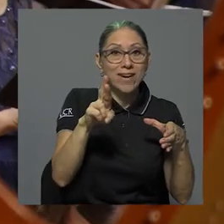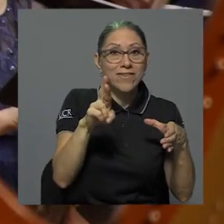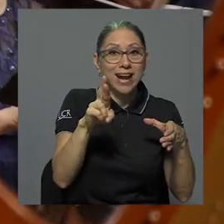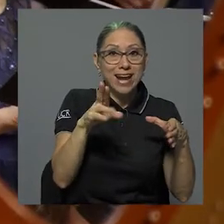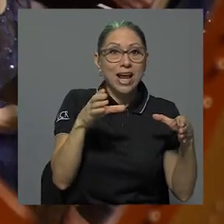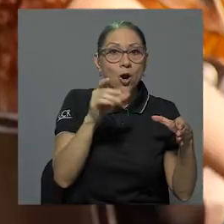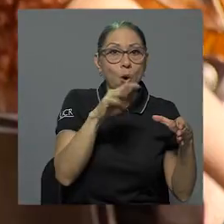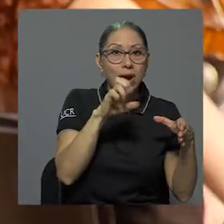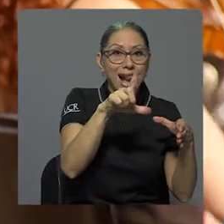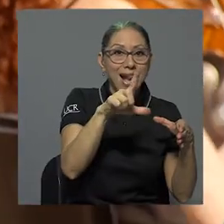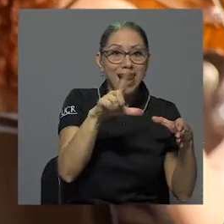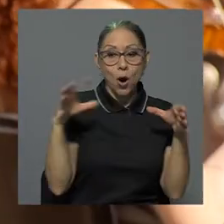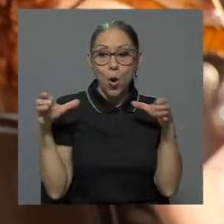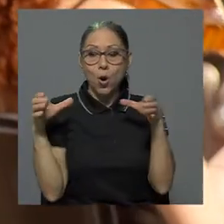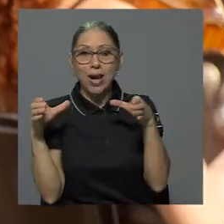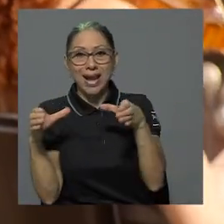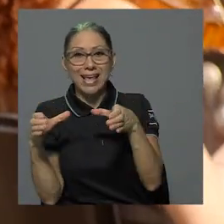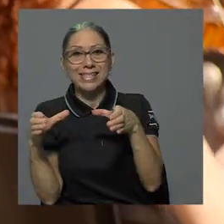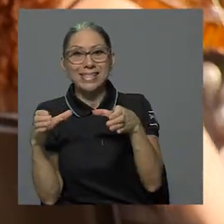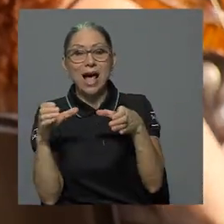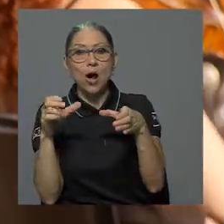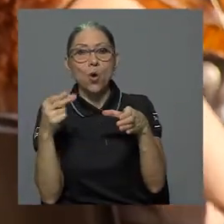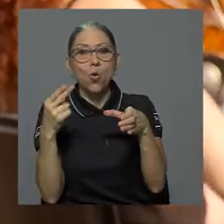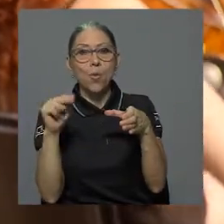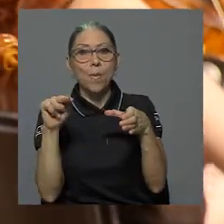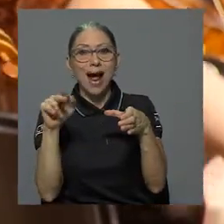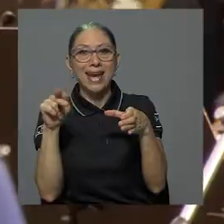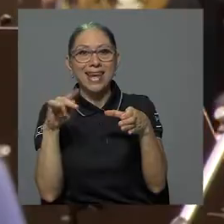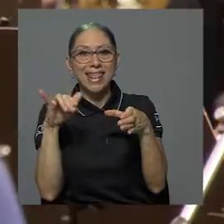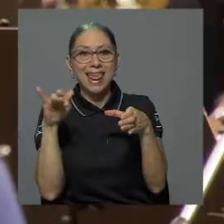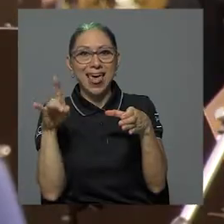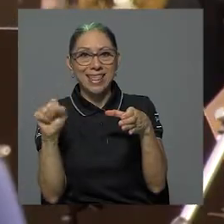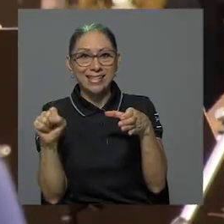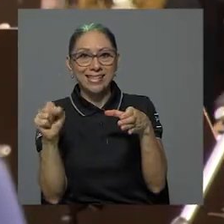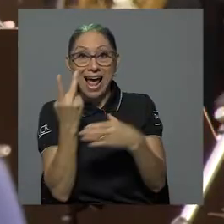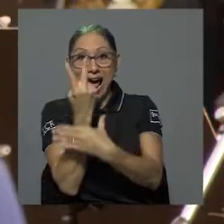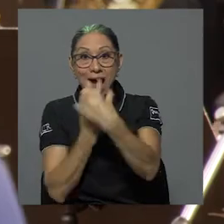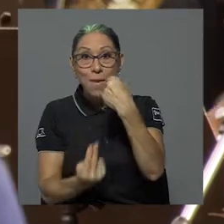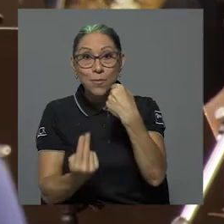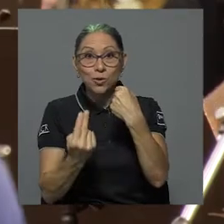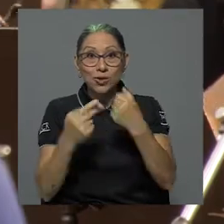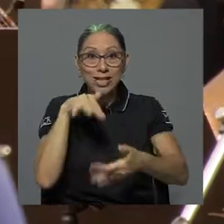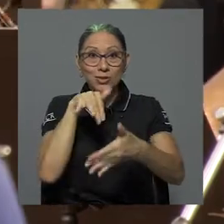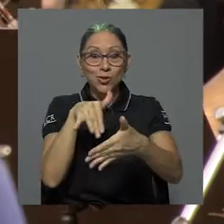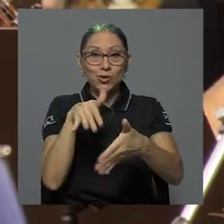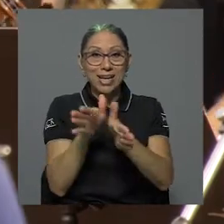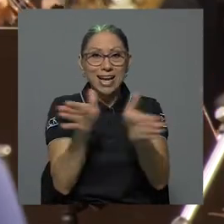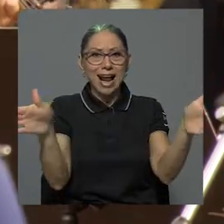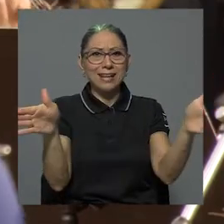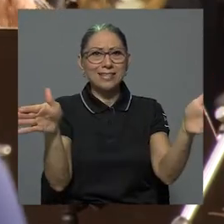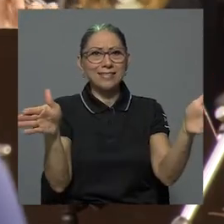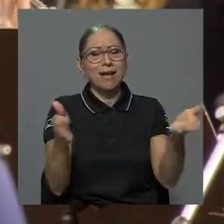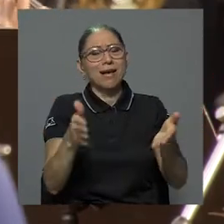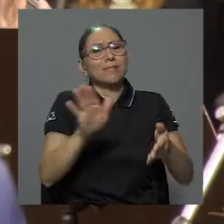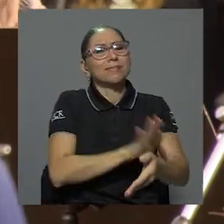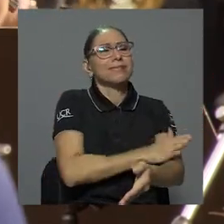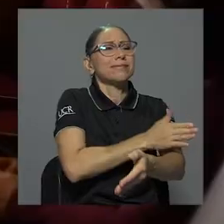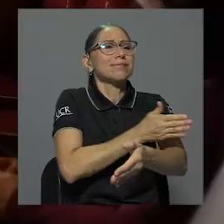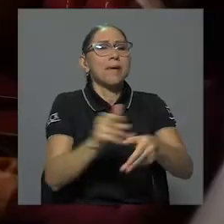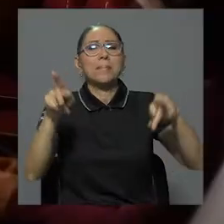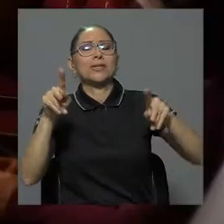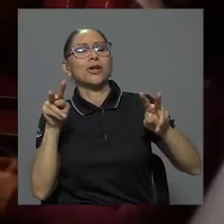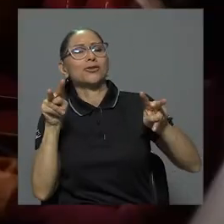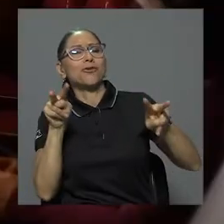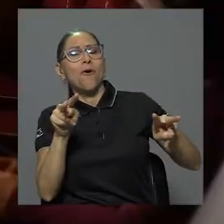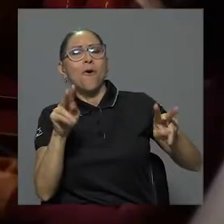Humanidades, ambos de la Escuela de Estudios Generales, deleitaron al público con un extraordinario concierto,